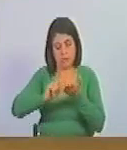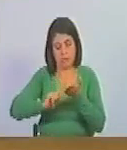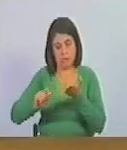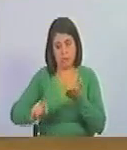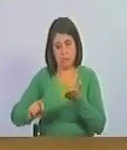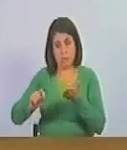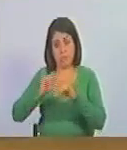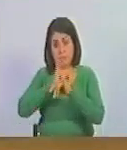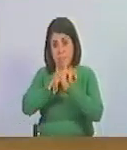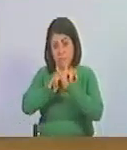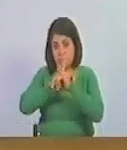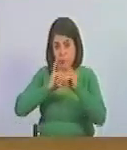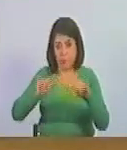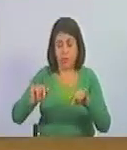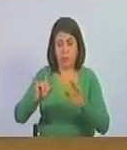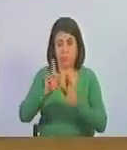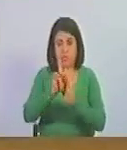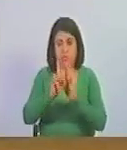su proclama final,